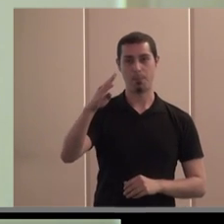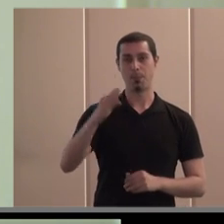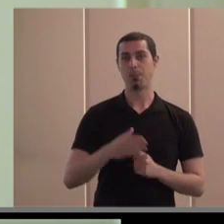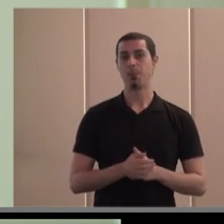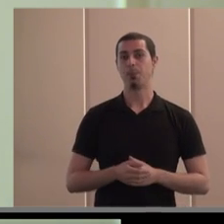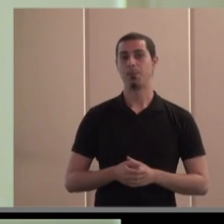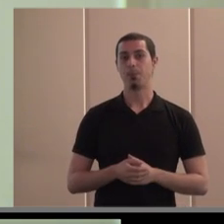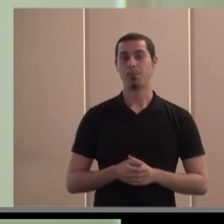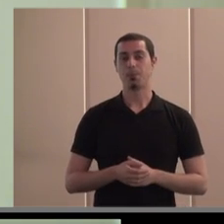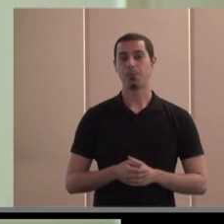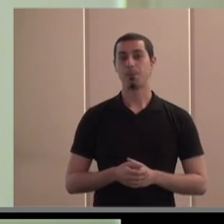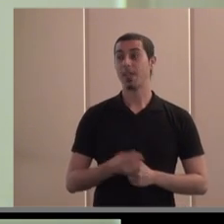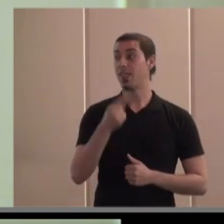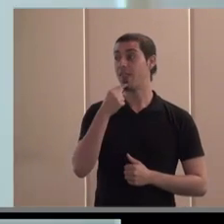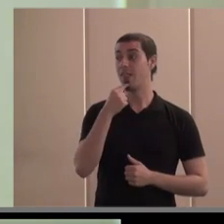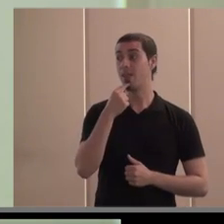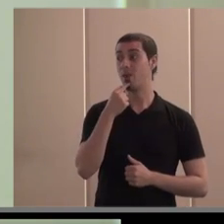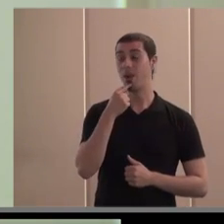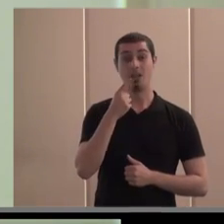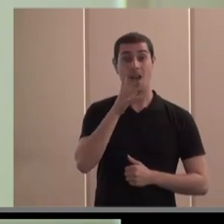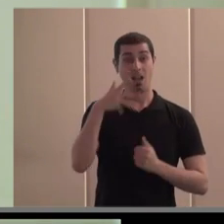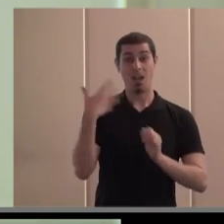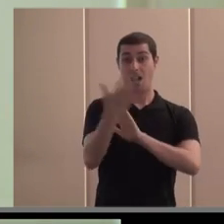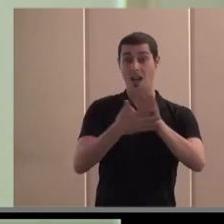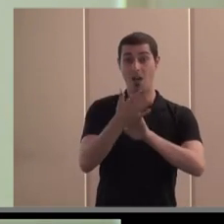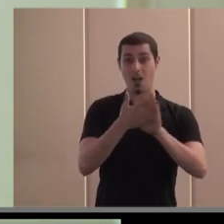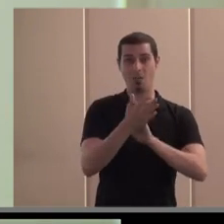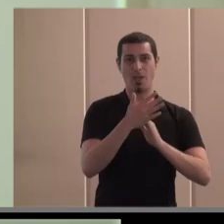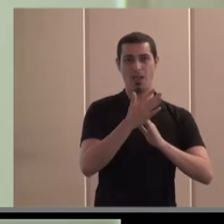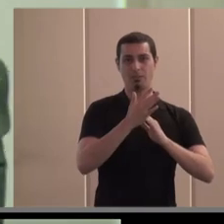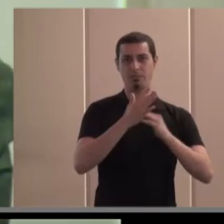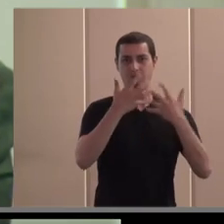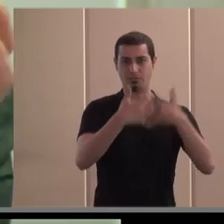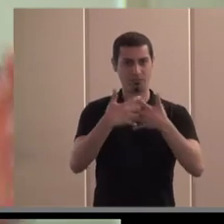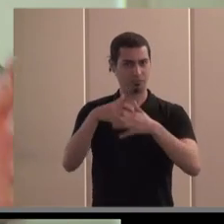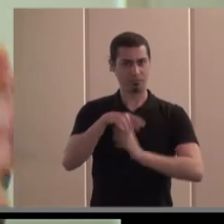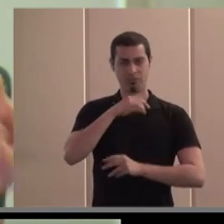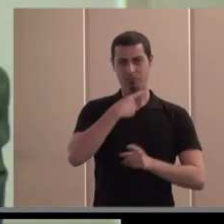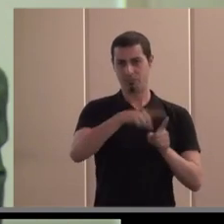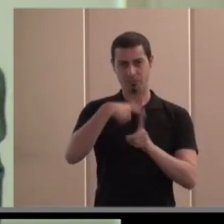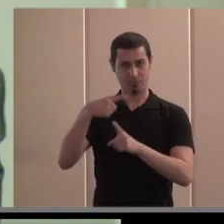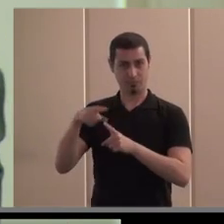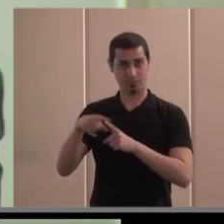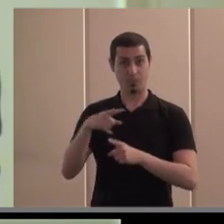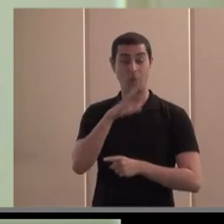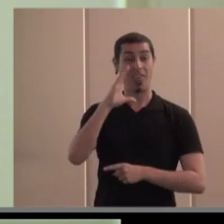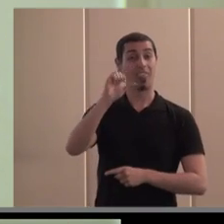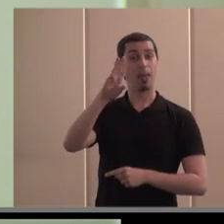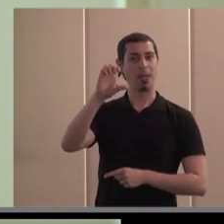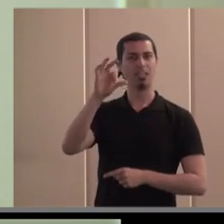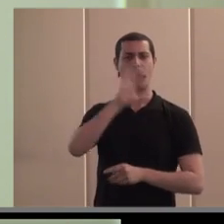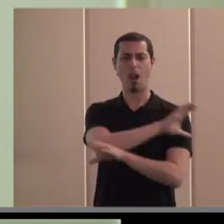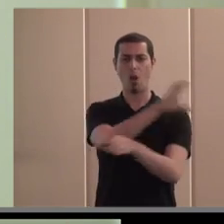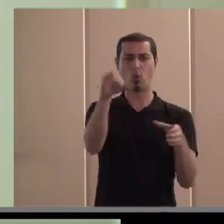que, aunque literalmente estamos hablando de distintas industrias, porque verticalmente en CEPES están